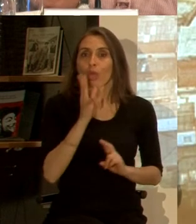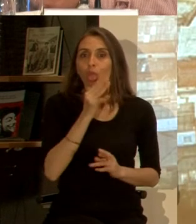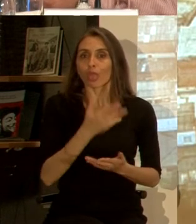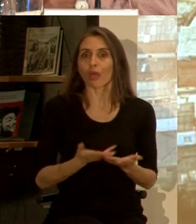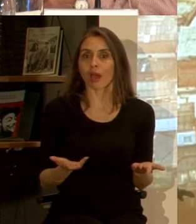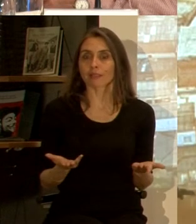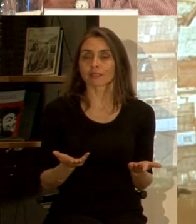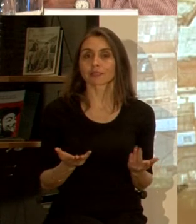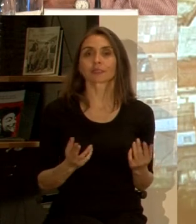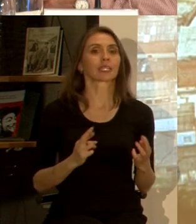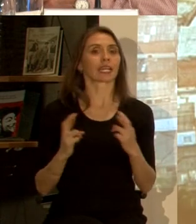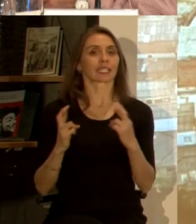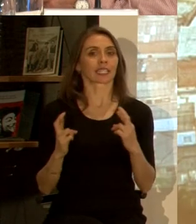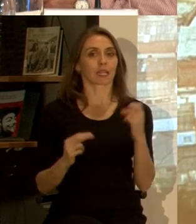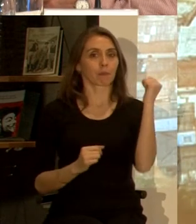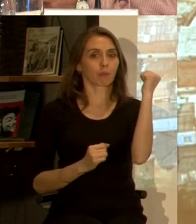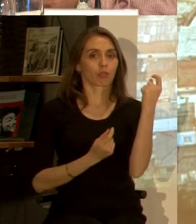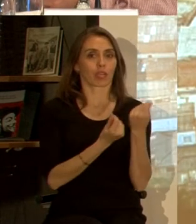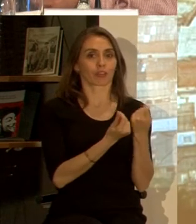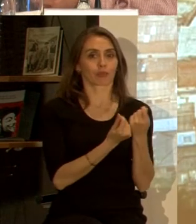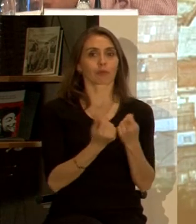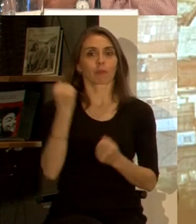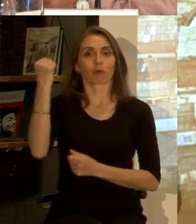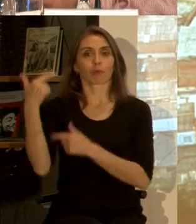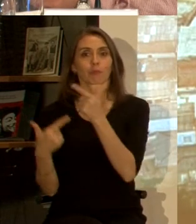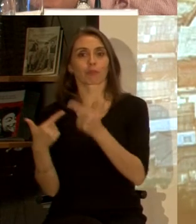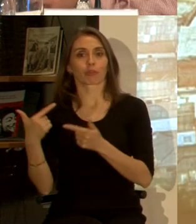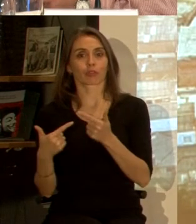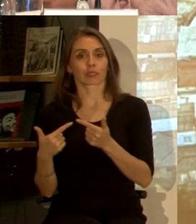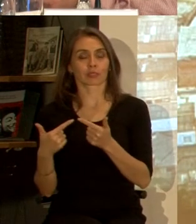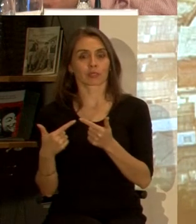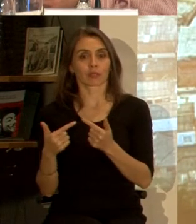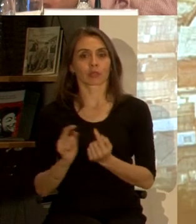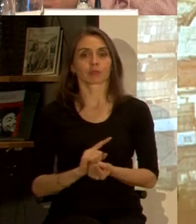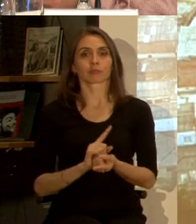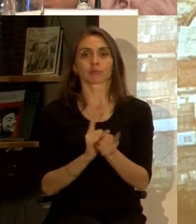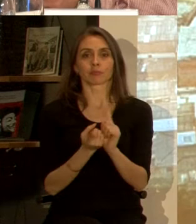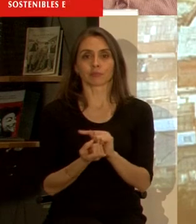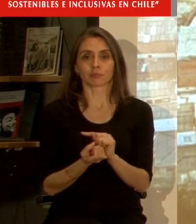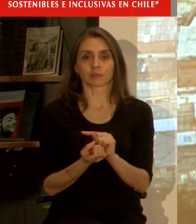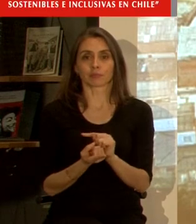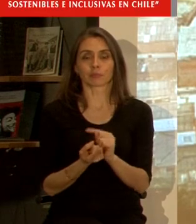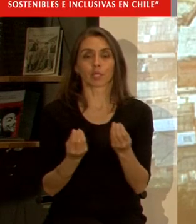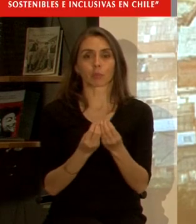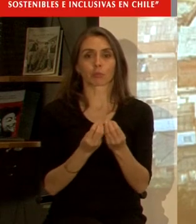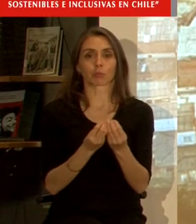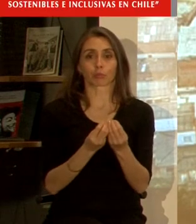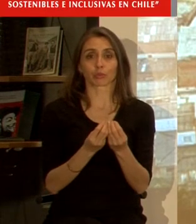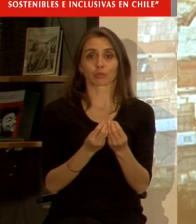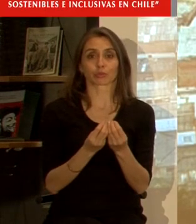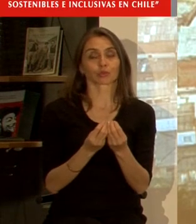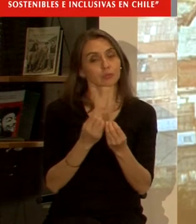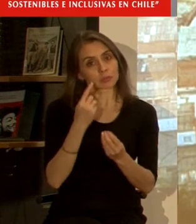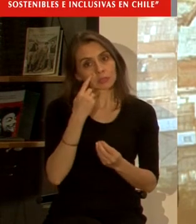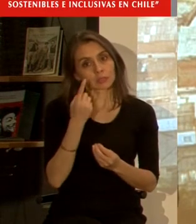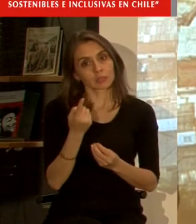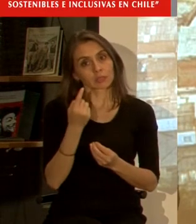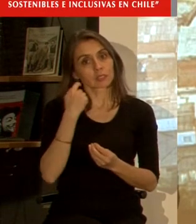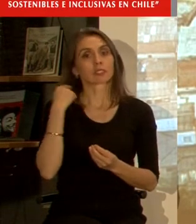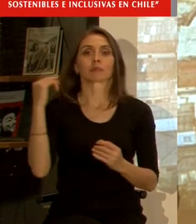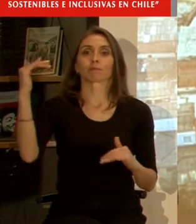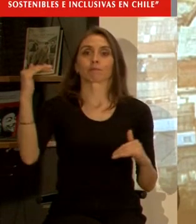lo que vemos es que esta relación entre el poder económico y el poder político generalmente genera en muchos casos más bien este tipo de